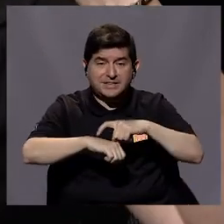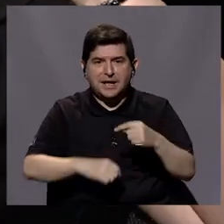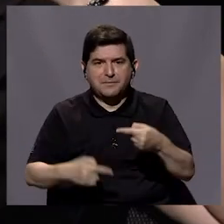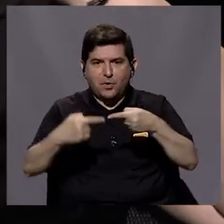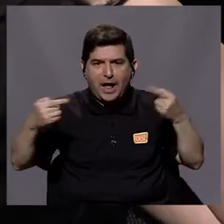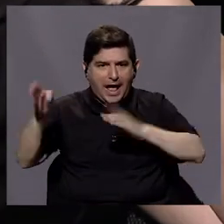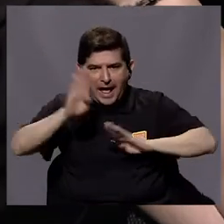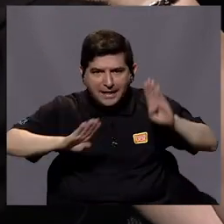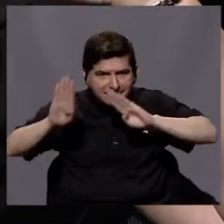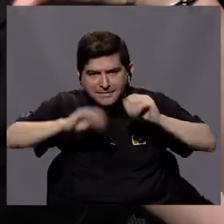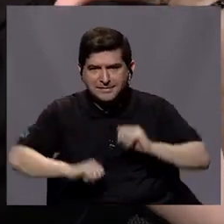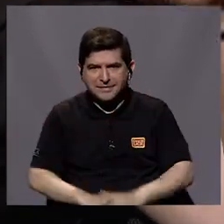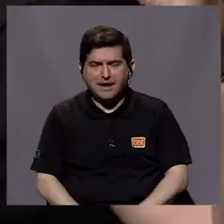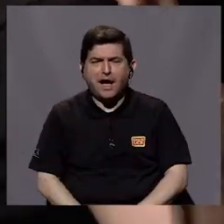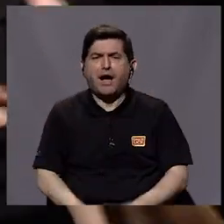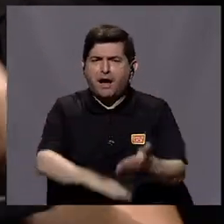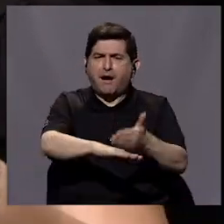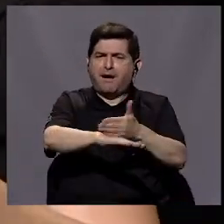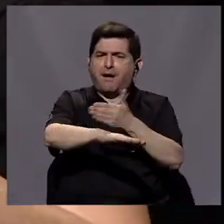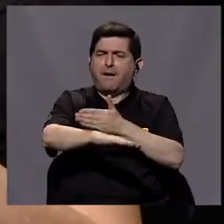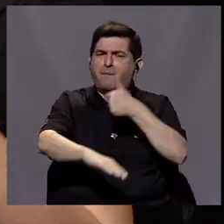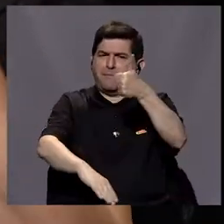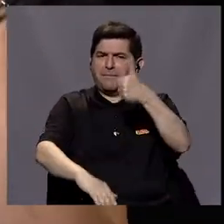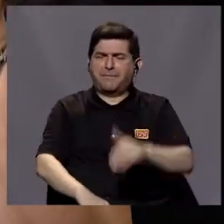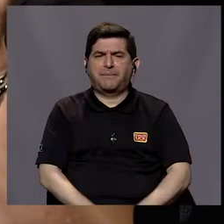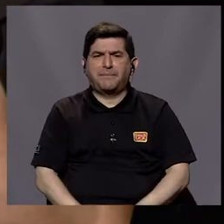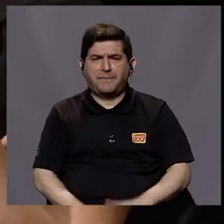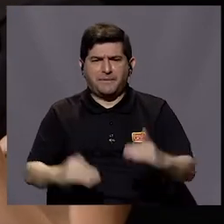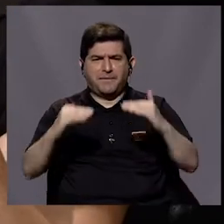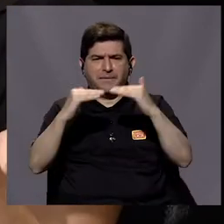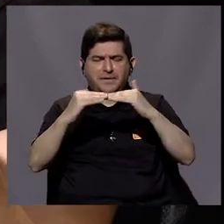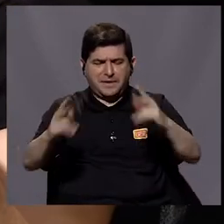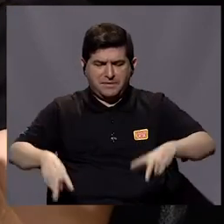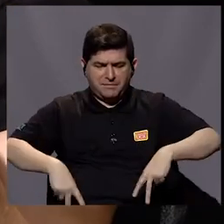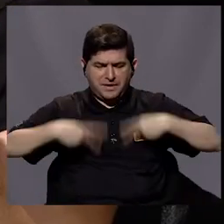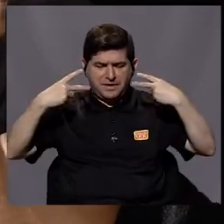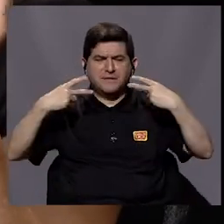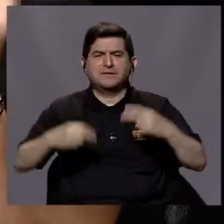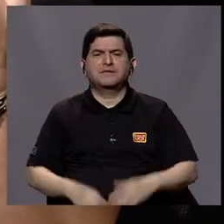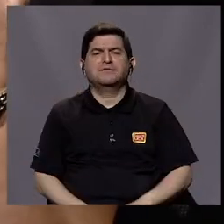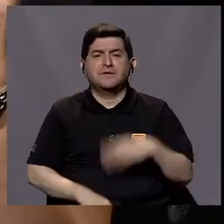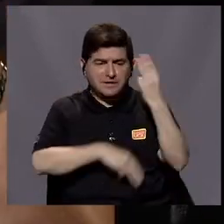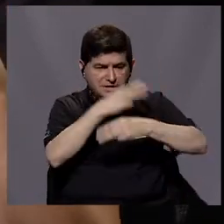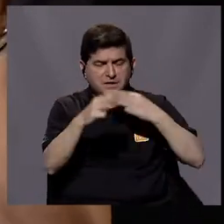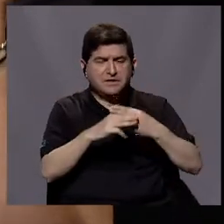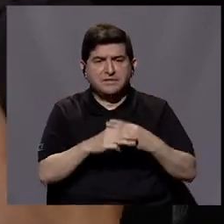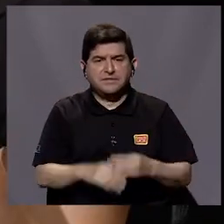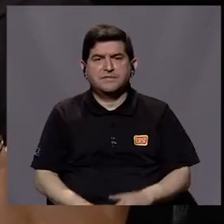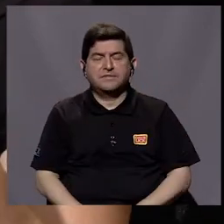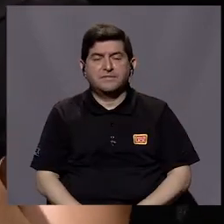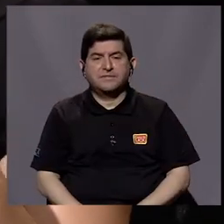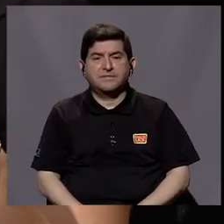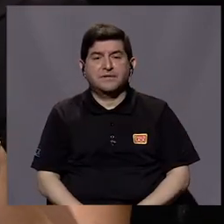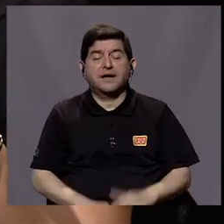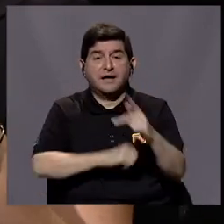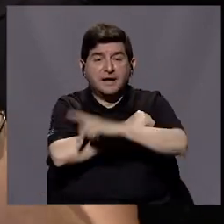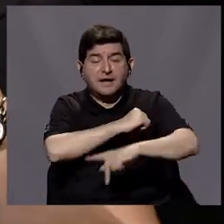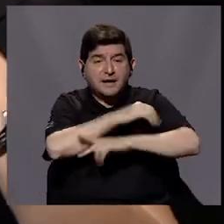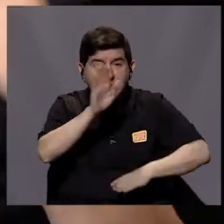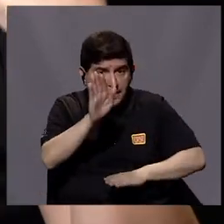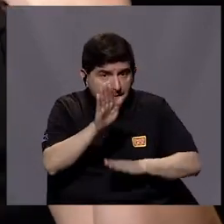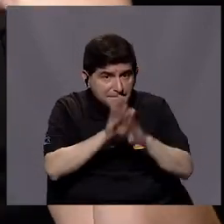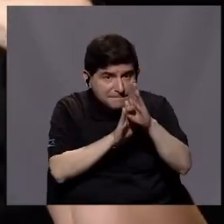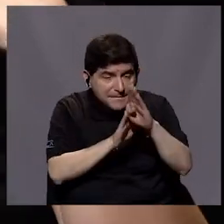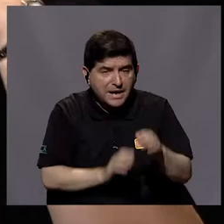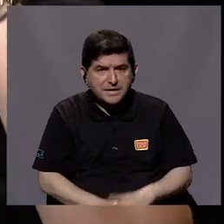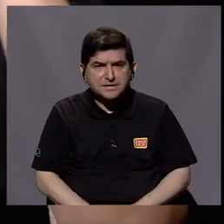era de los antibióticos y mejoramos increíblemente nuestros niveles de salud a nivel mundial. Y vinieron los antibióticos a los países en